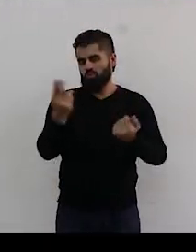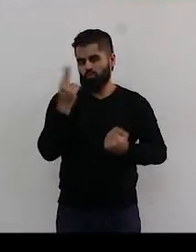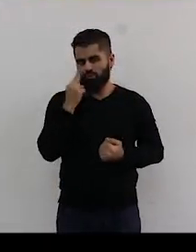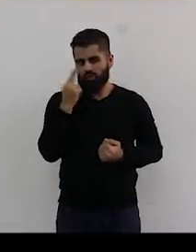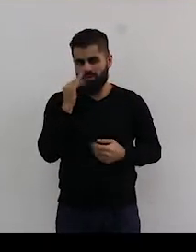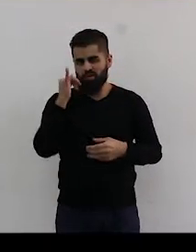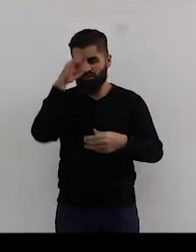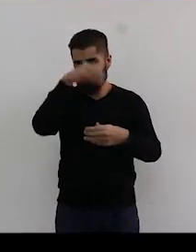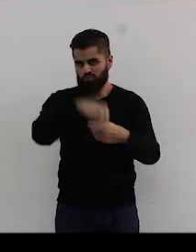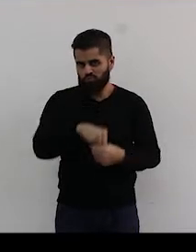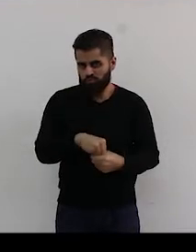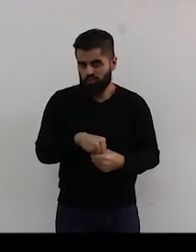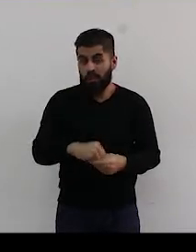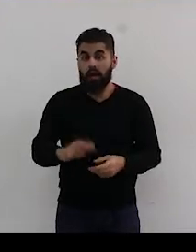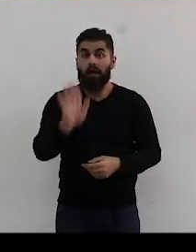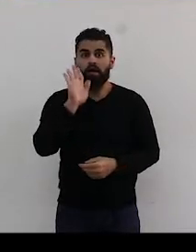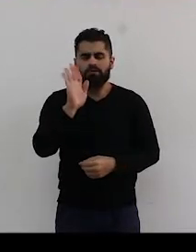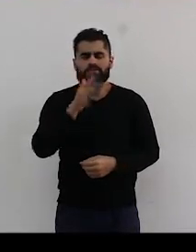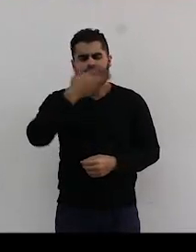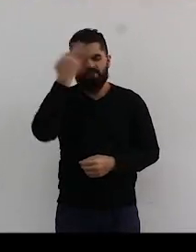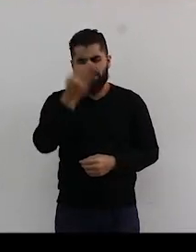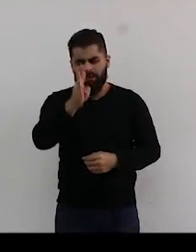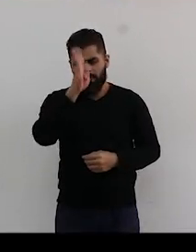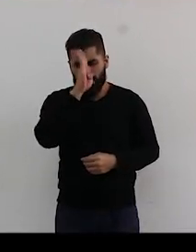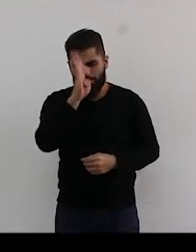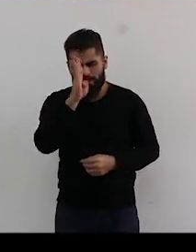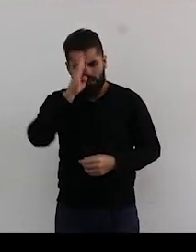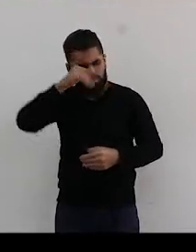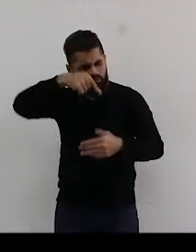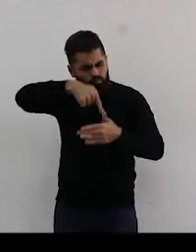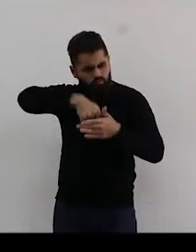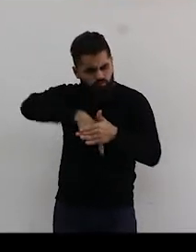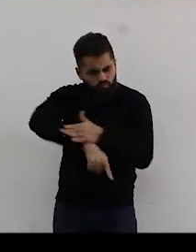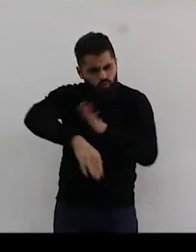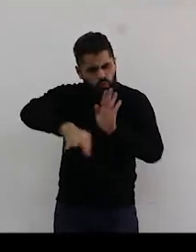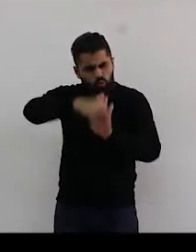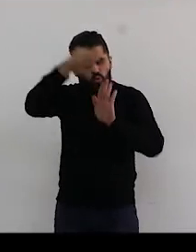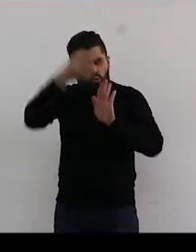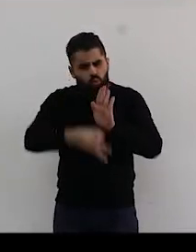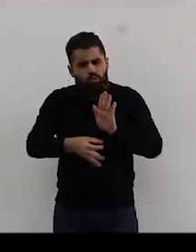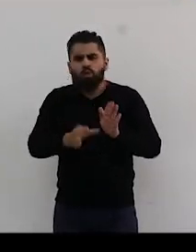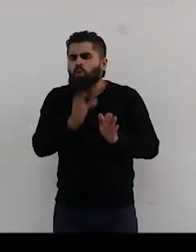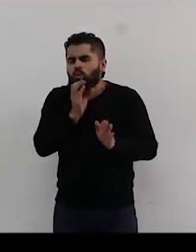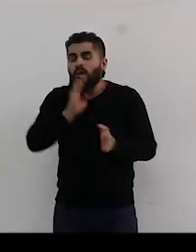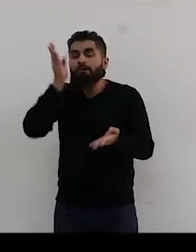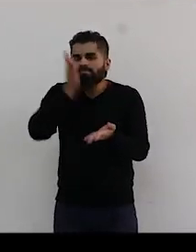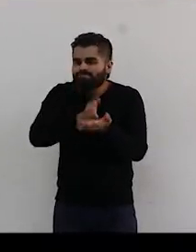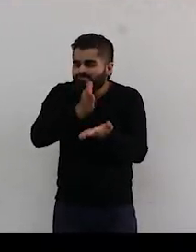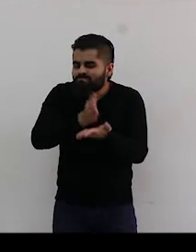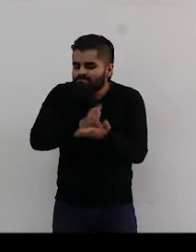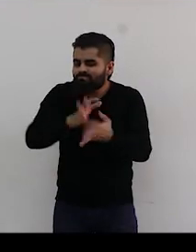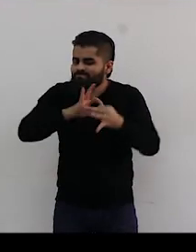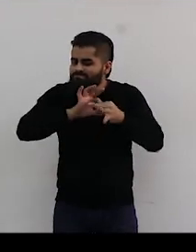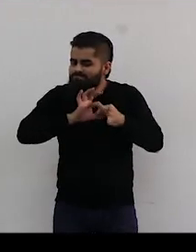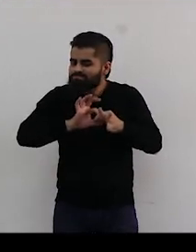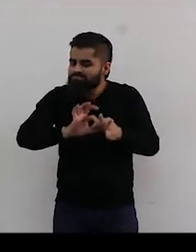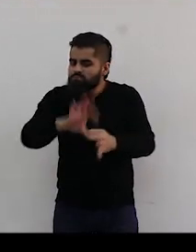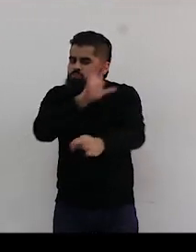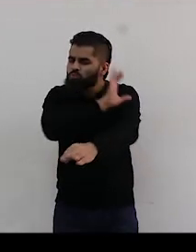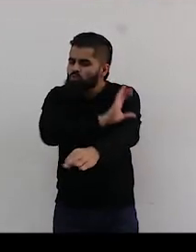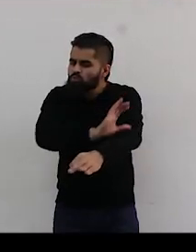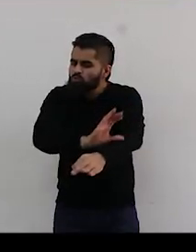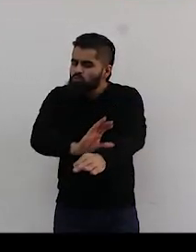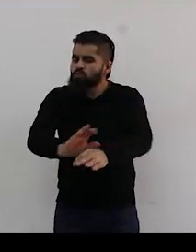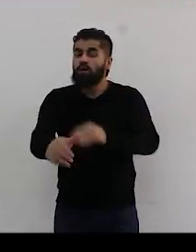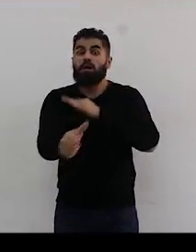educadores en el día a día. Para que haya un aprendizaje significativo, un logro, tiene que haber una asistencia y